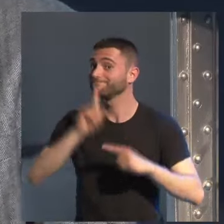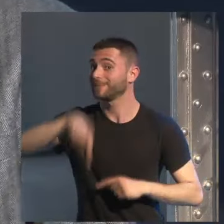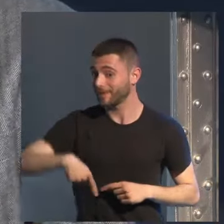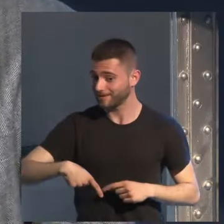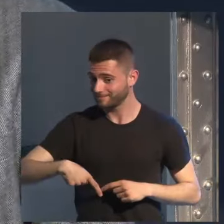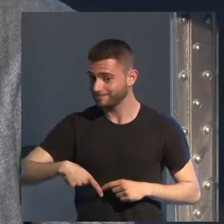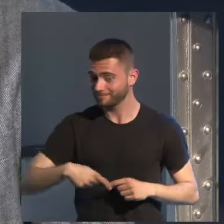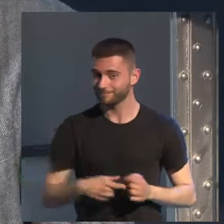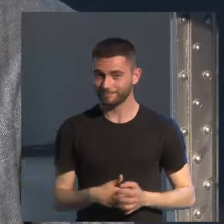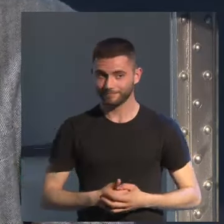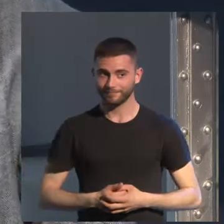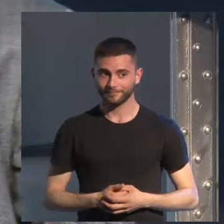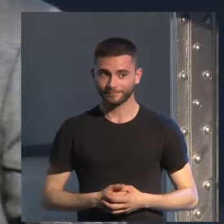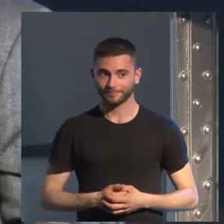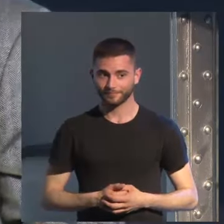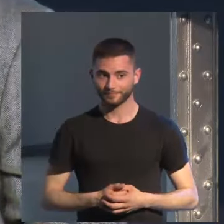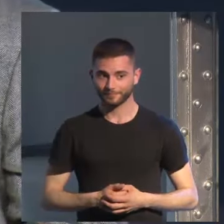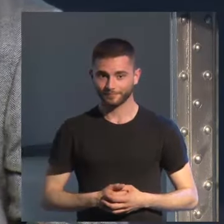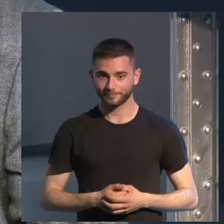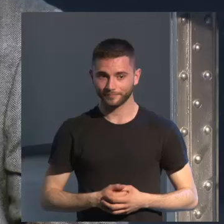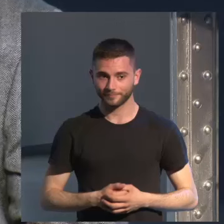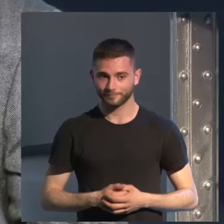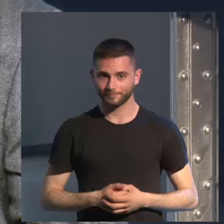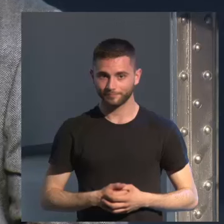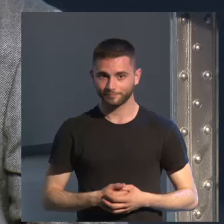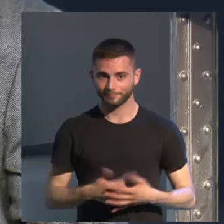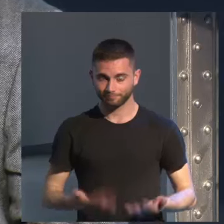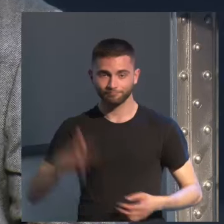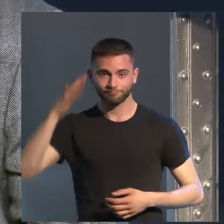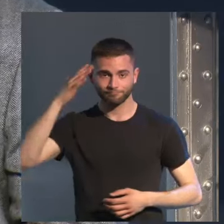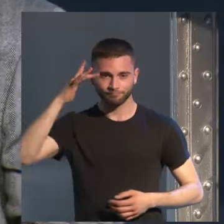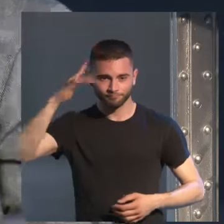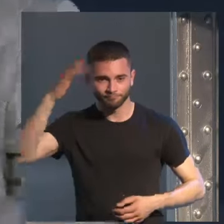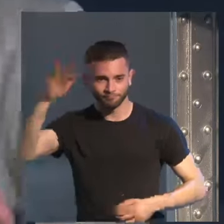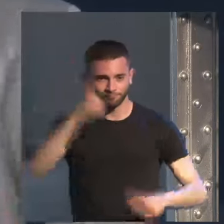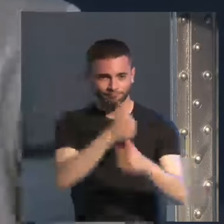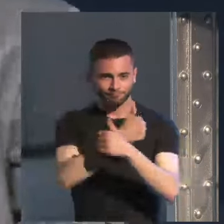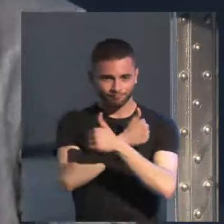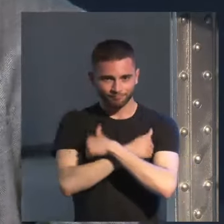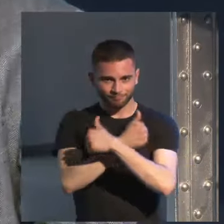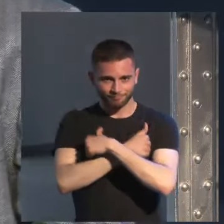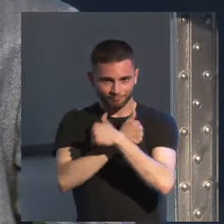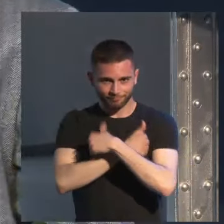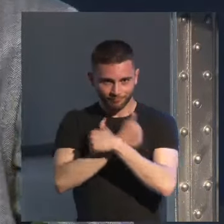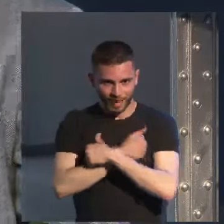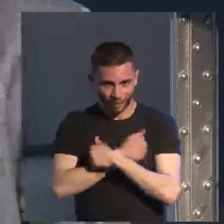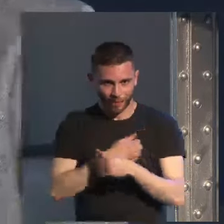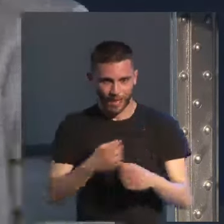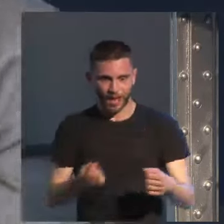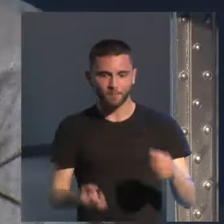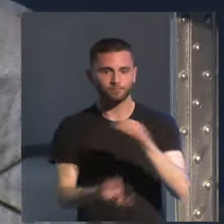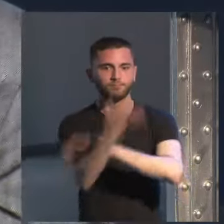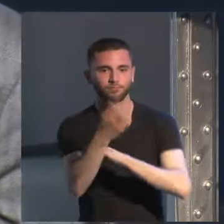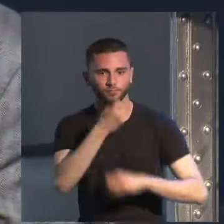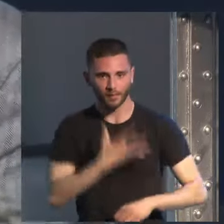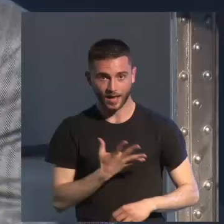y bueno estamos esperanzados en que en que haya quedado bien nos cuesta